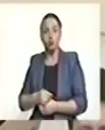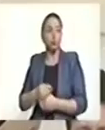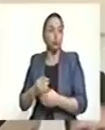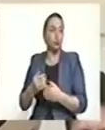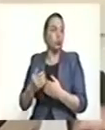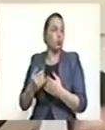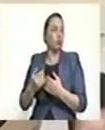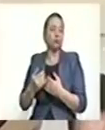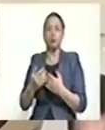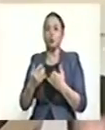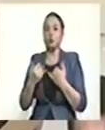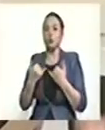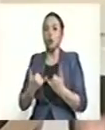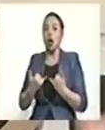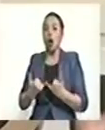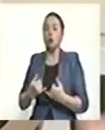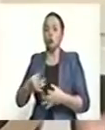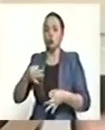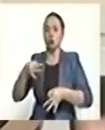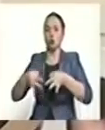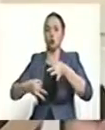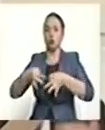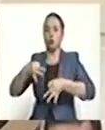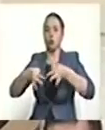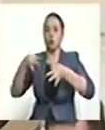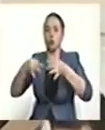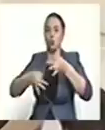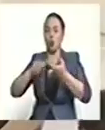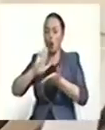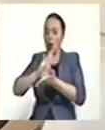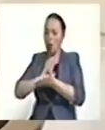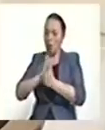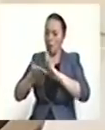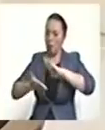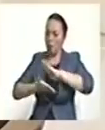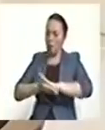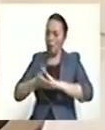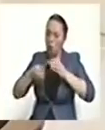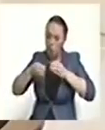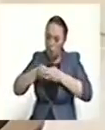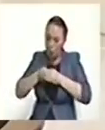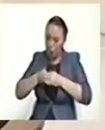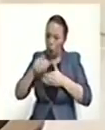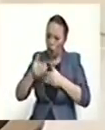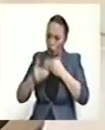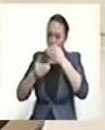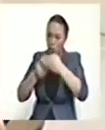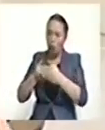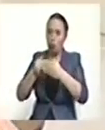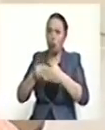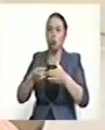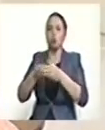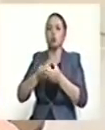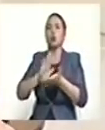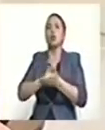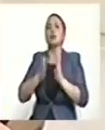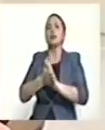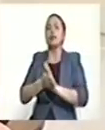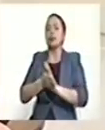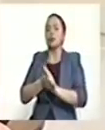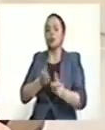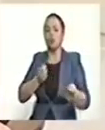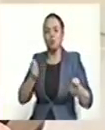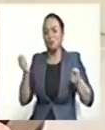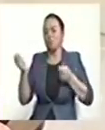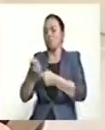Esta justicia especial para la paz debería llamarse